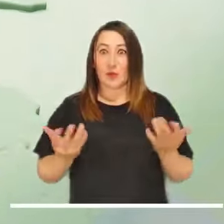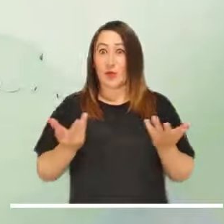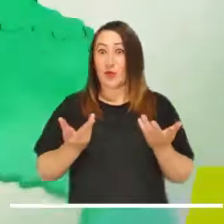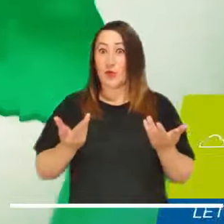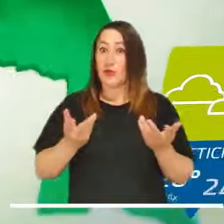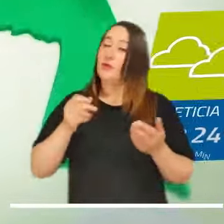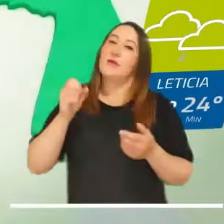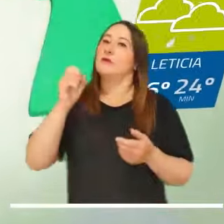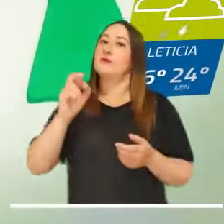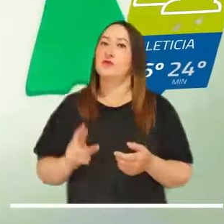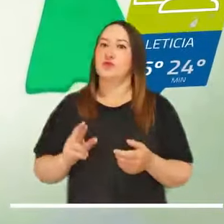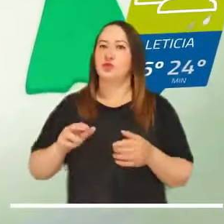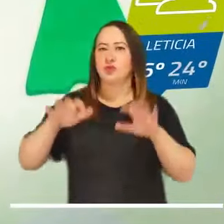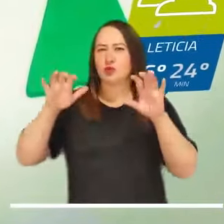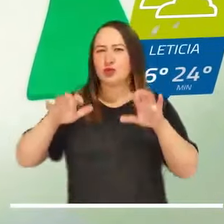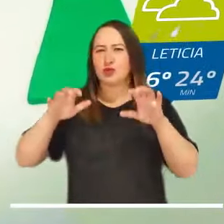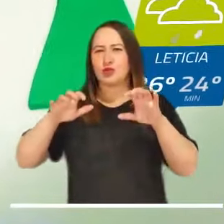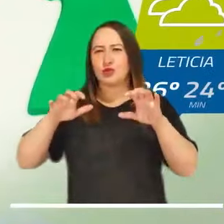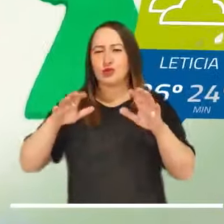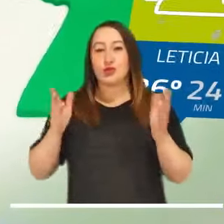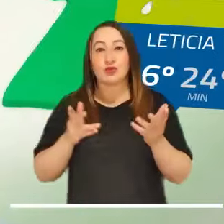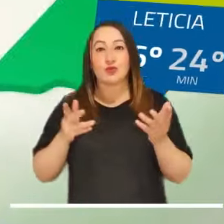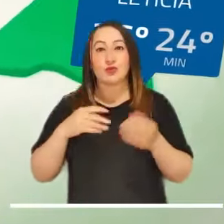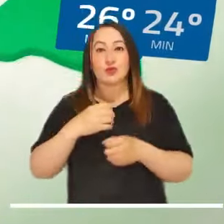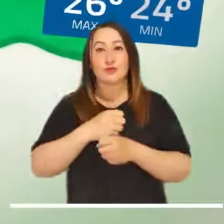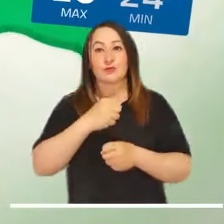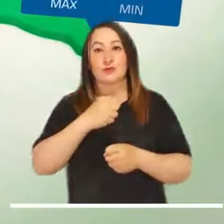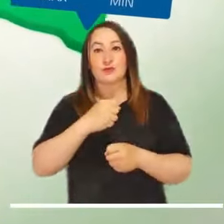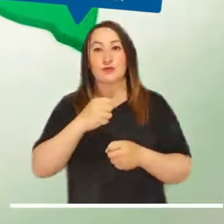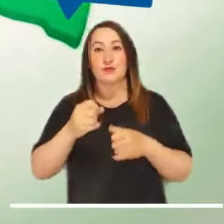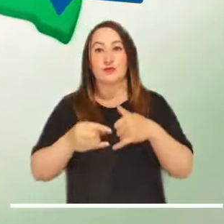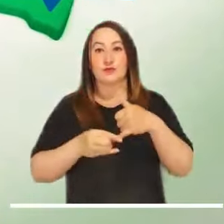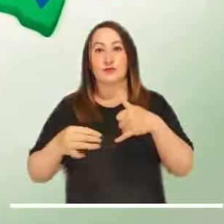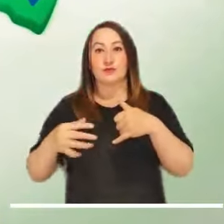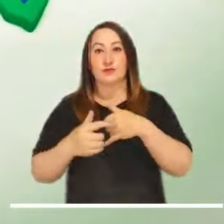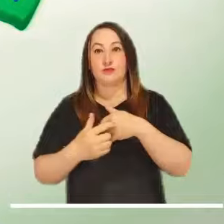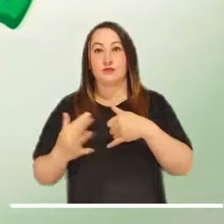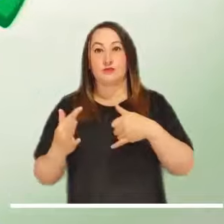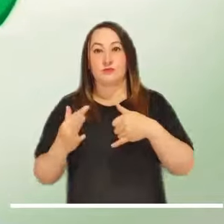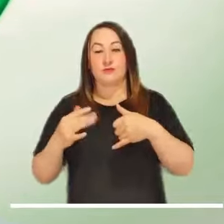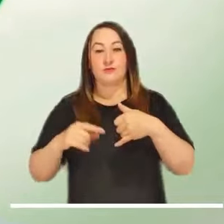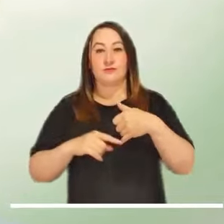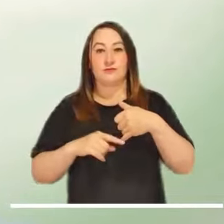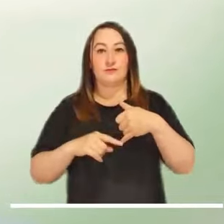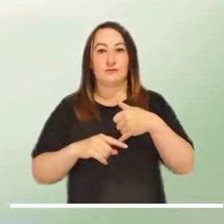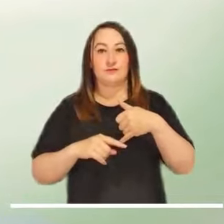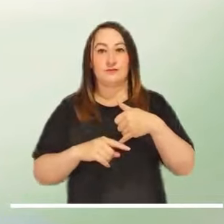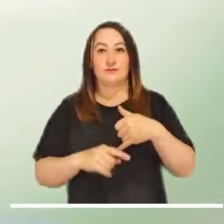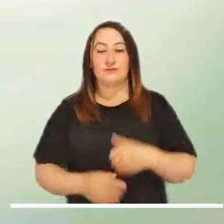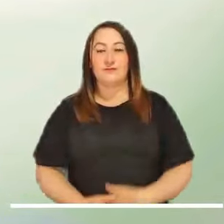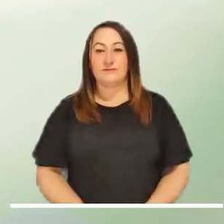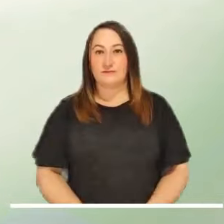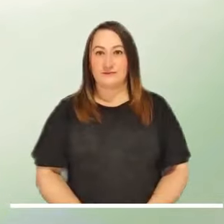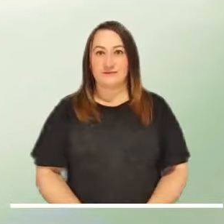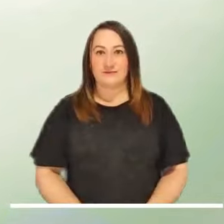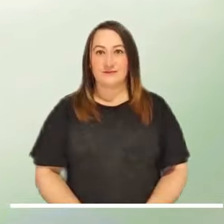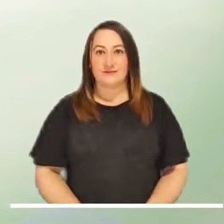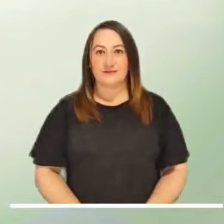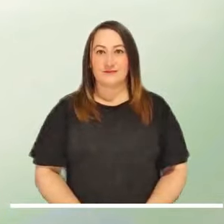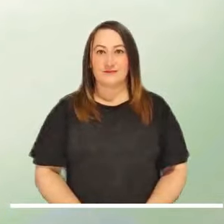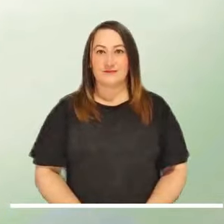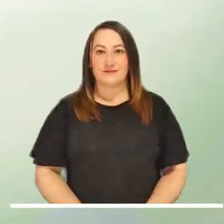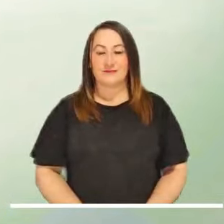Llegamos hasta el sur, que promete precipitaciones en los departamentos de Baupés, Guainía, Guaviare y Amazonas.